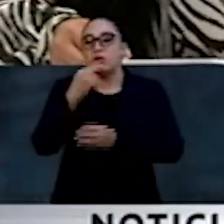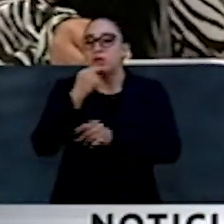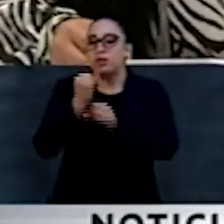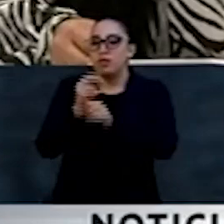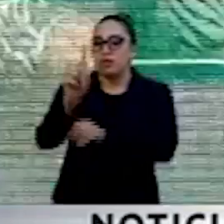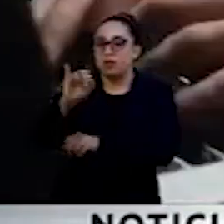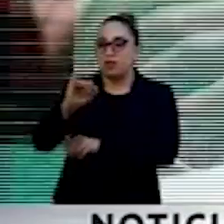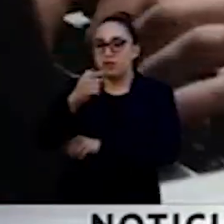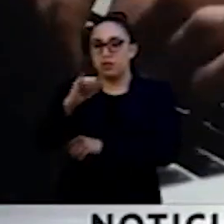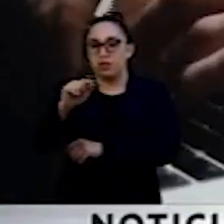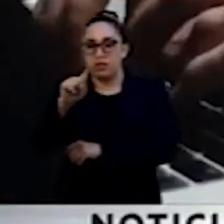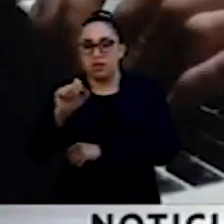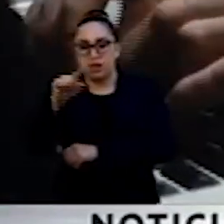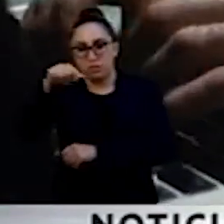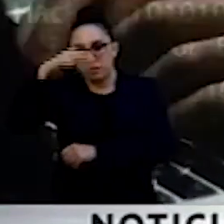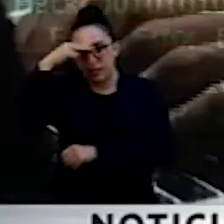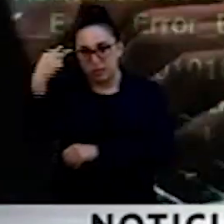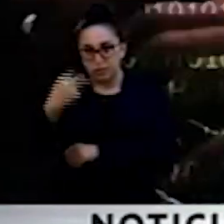en nuestro país.